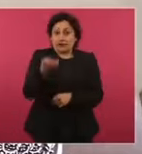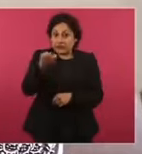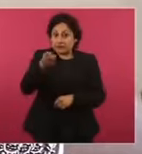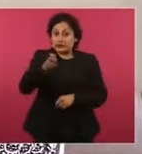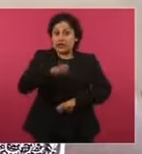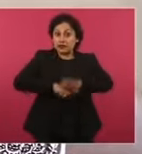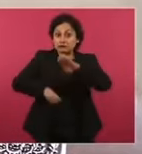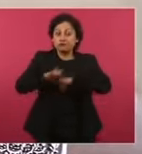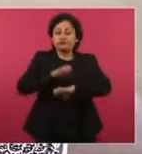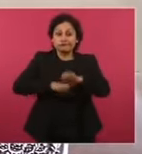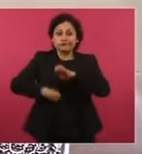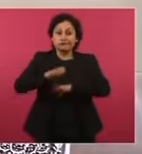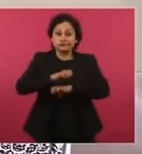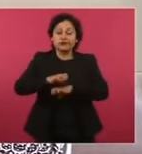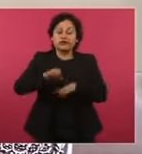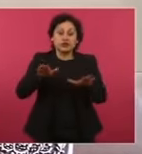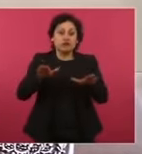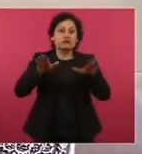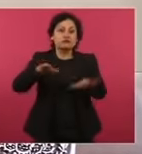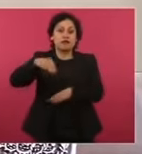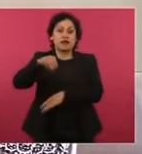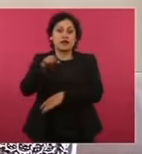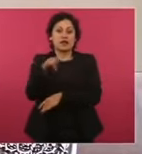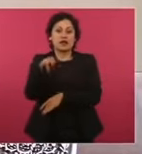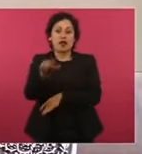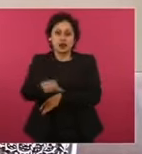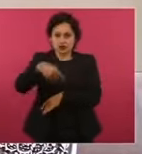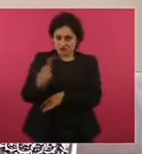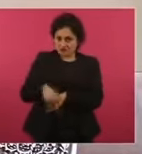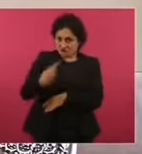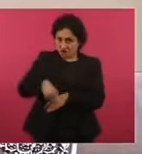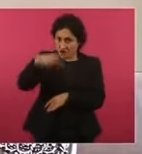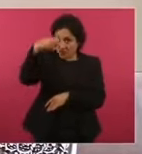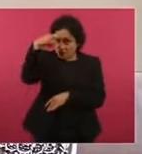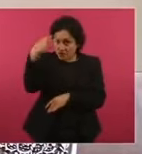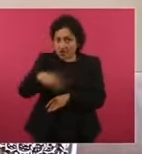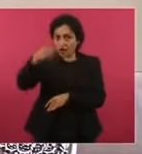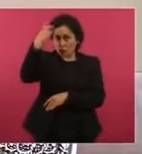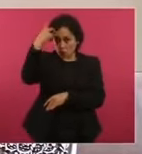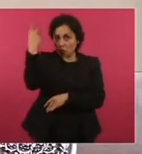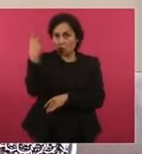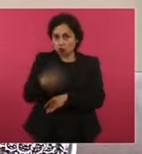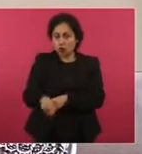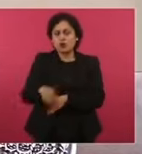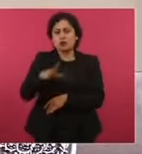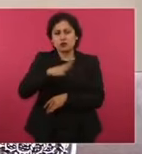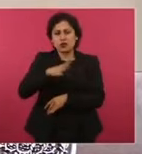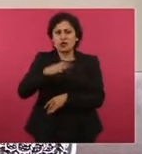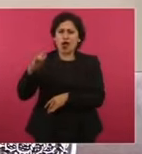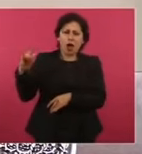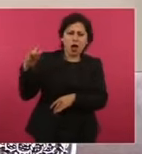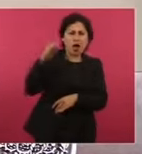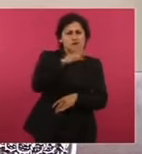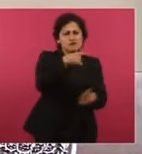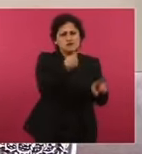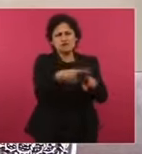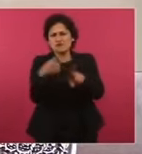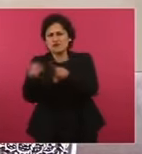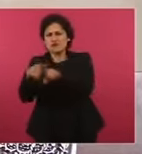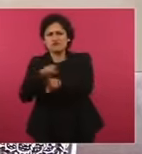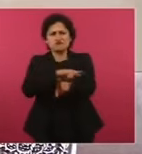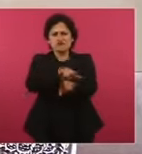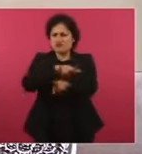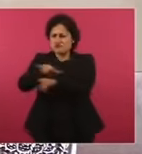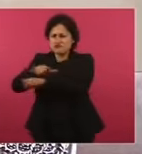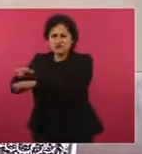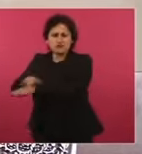la cual operaba con una de las plotas más modernas del mundo y con personal altamente